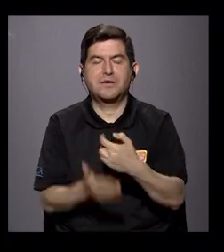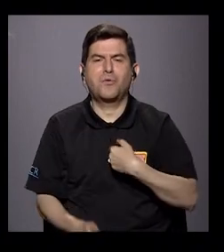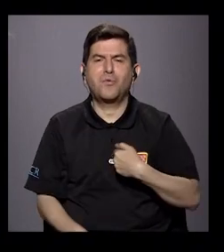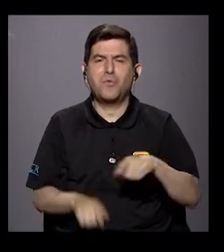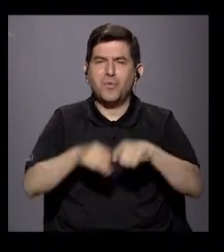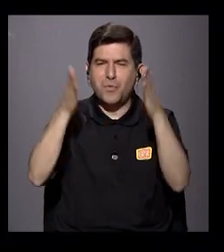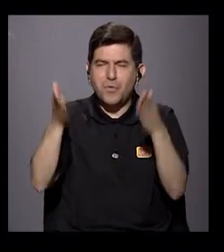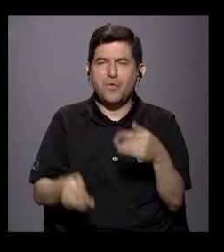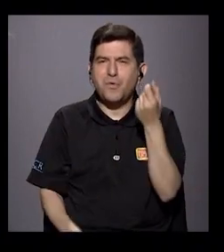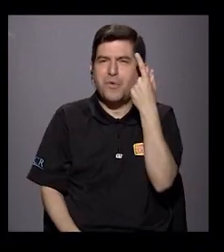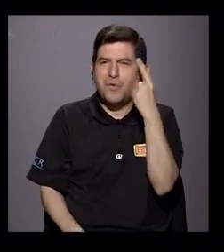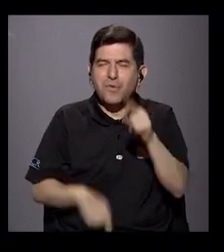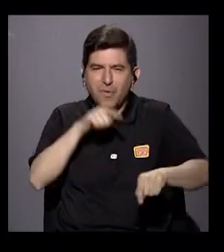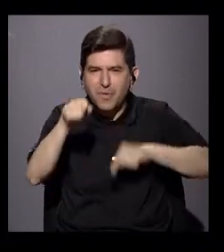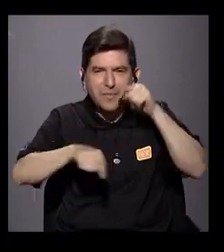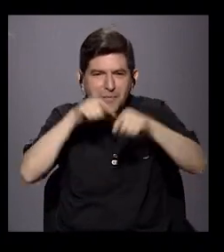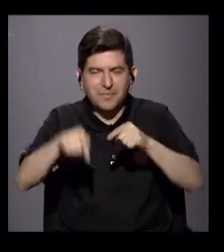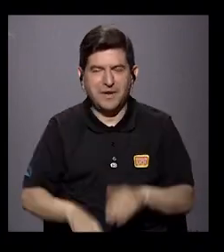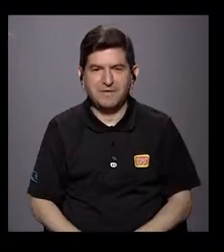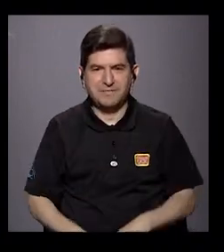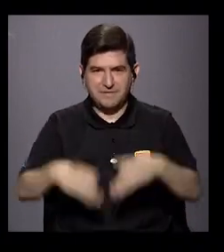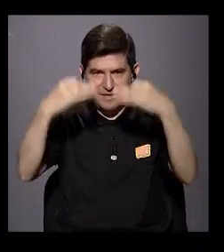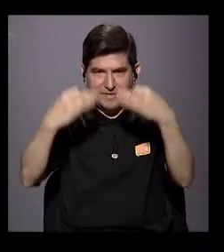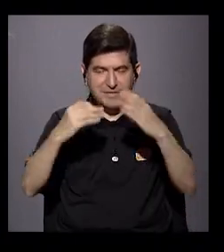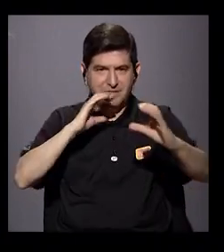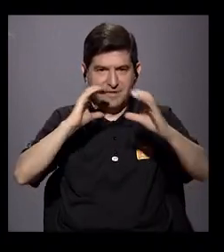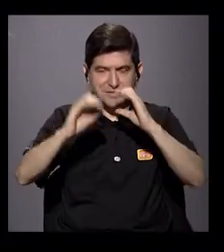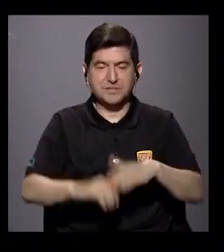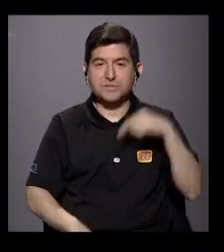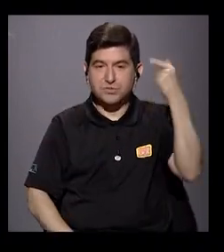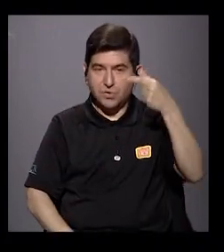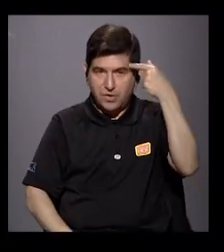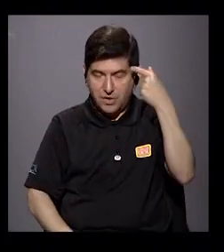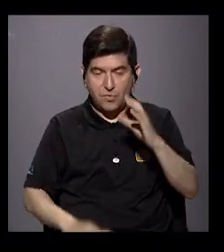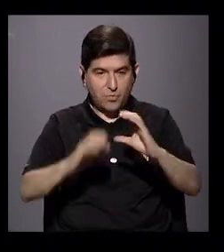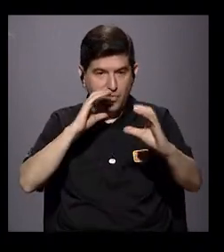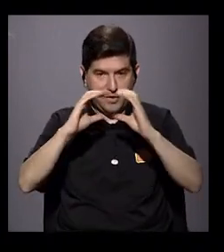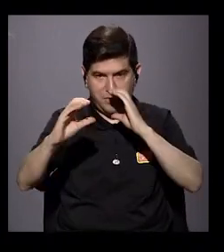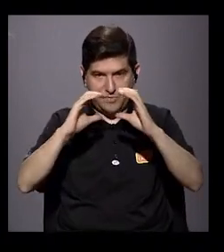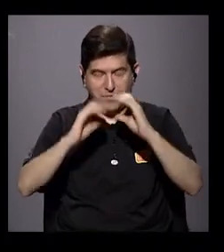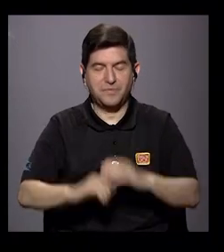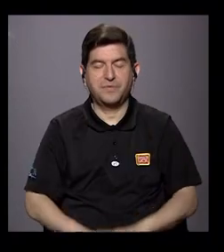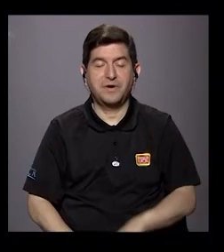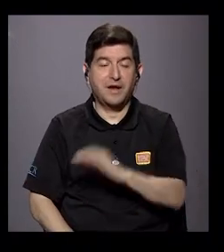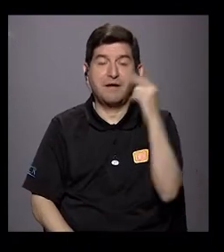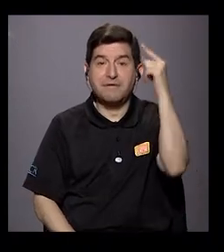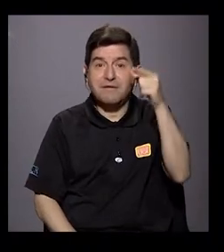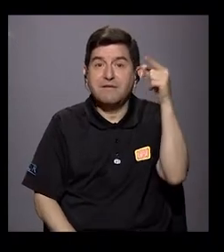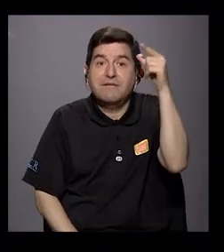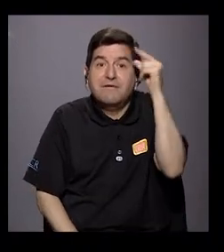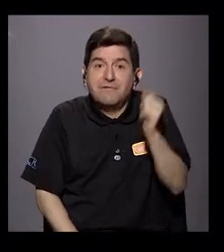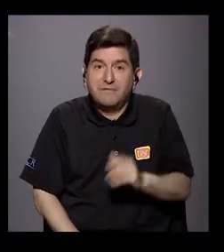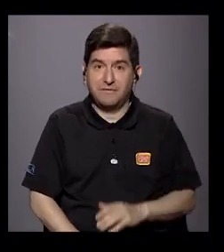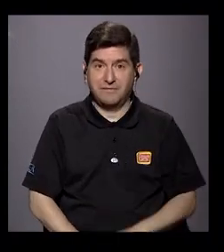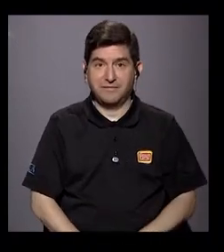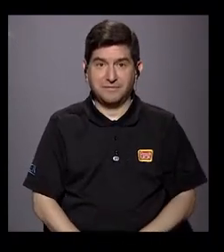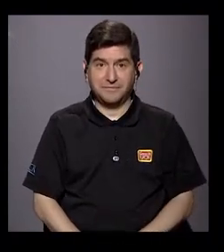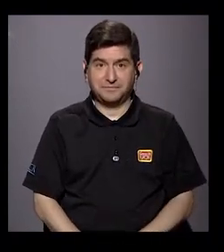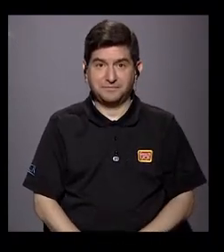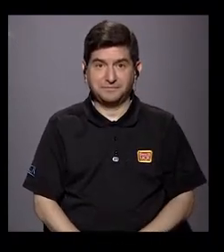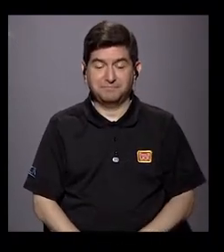como periodista entiende esa crítica que se hace porque es una decisión en comunicación, el gobierno ha decidido comunicar de esa manera y entonces obviamente cuando